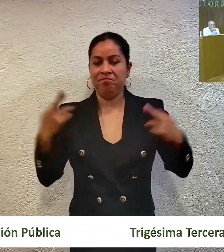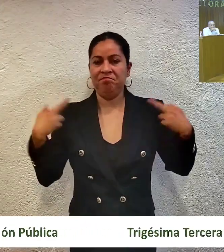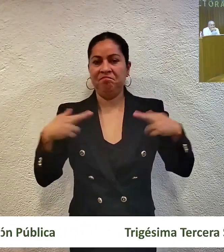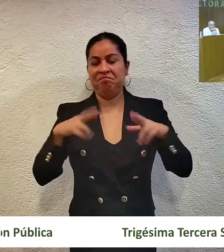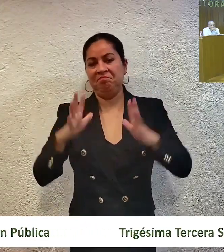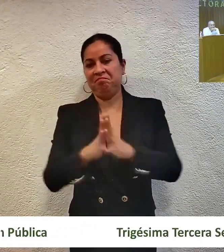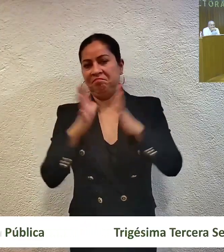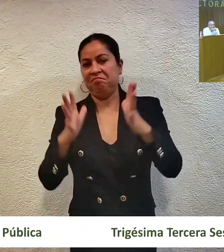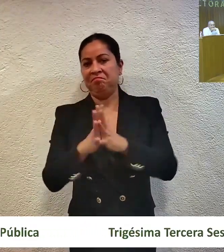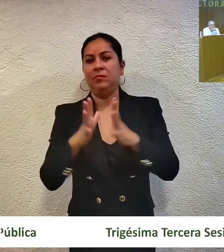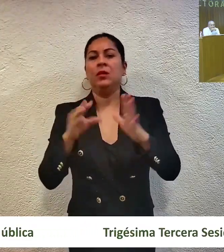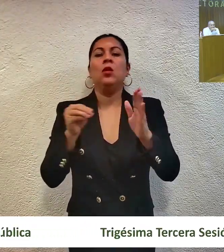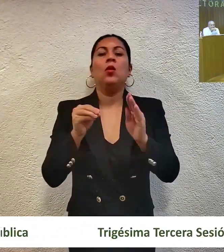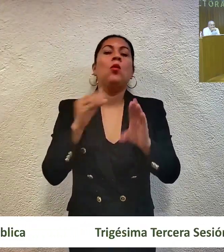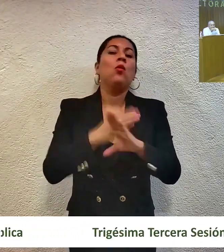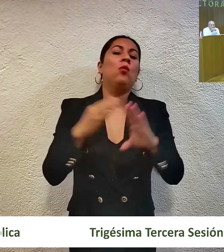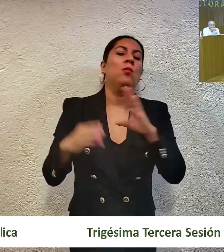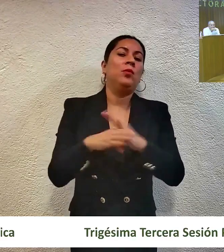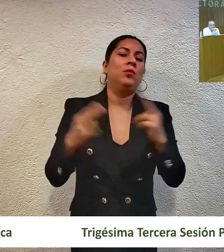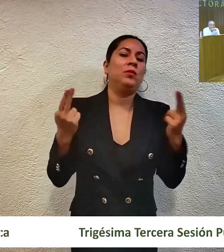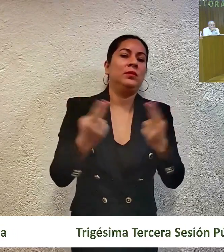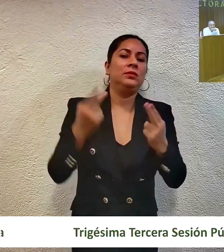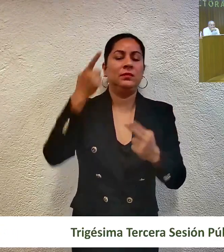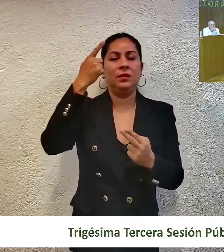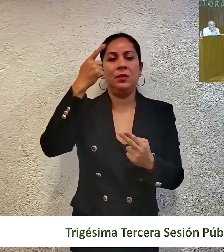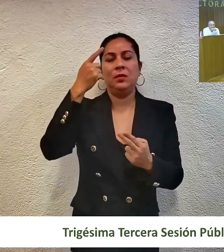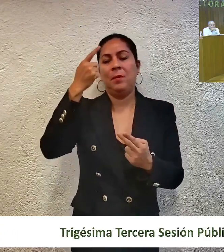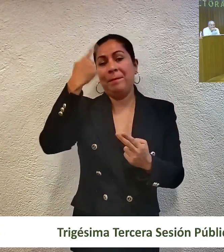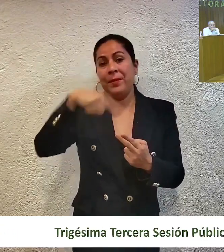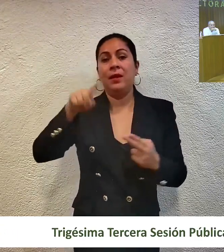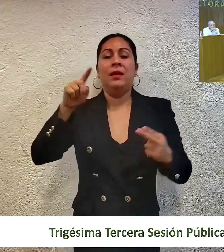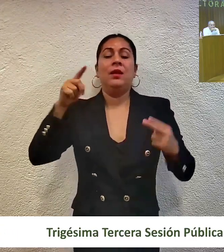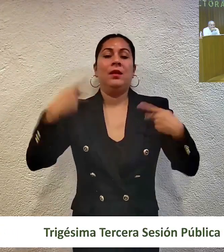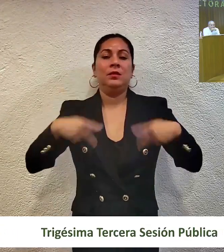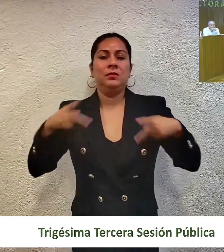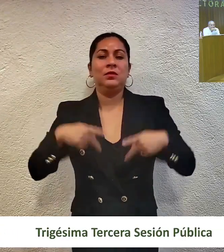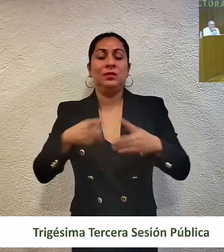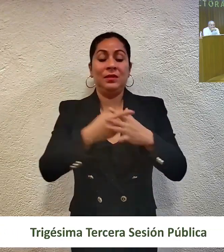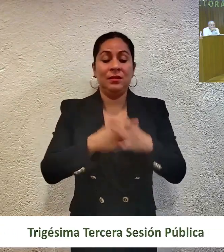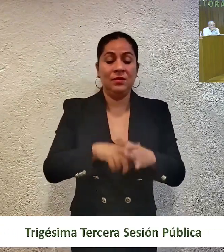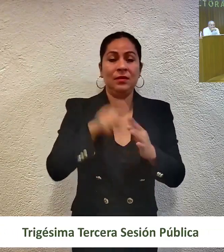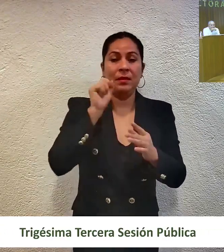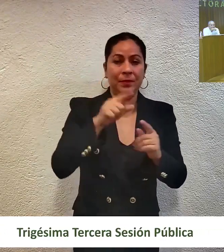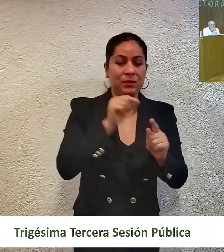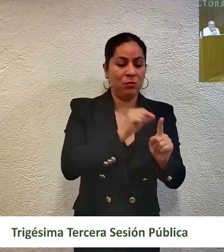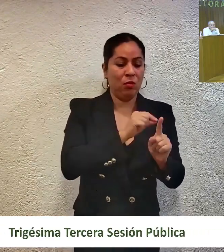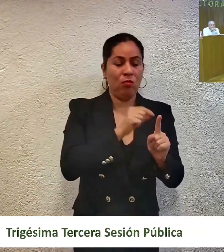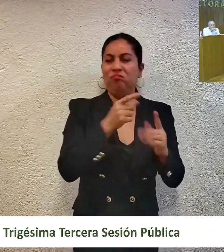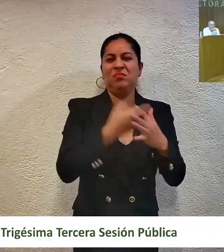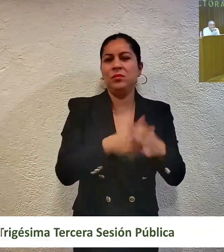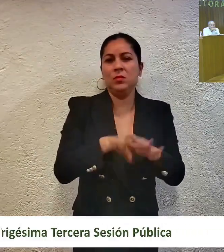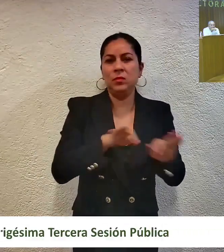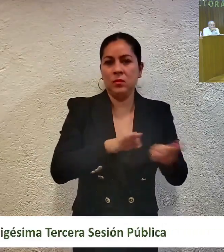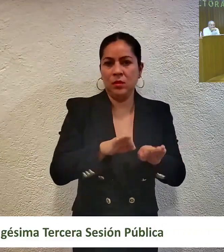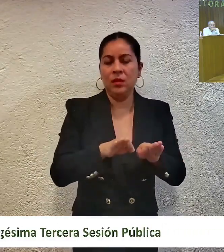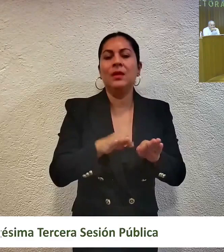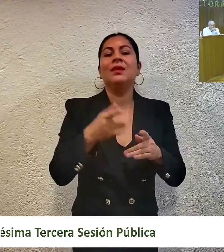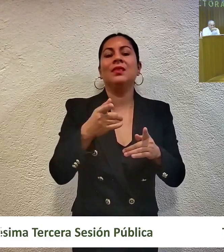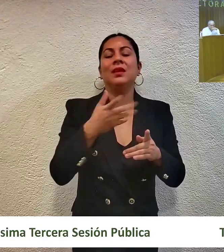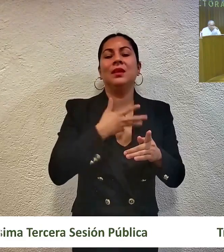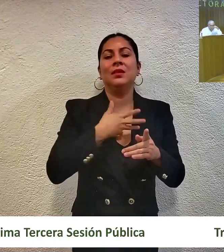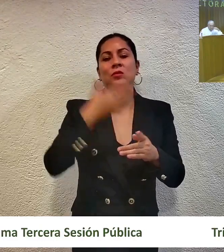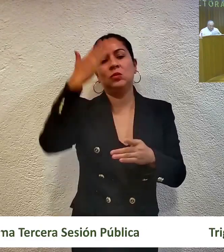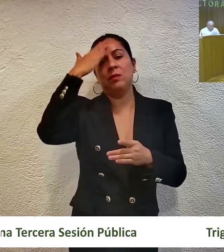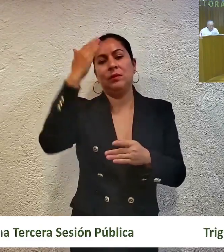así como establecer las condiciones mínimas para que las personas puedan partir de un mismo punto de arranque y desplegar sus atributos y